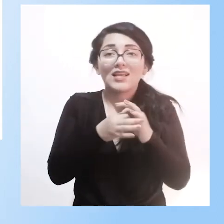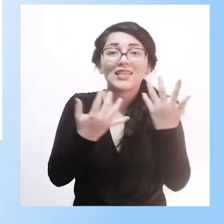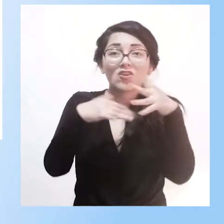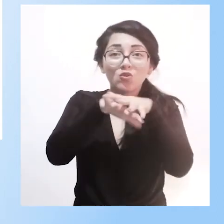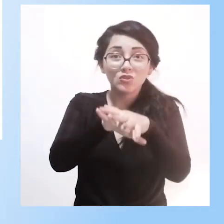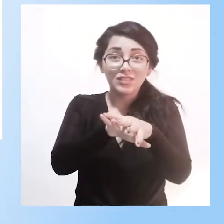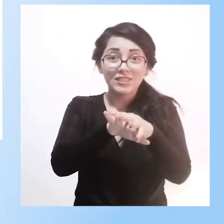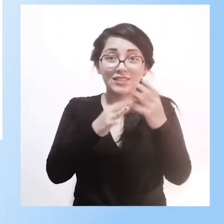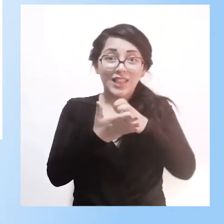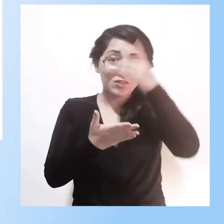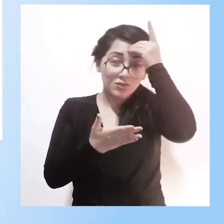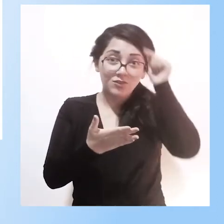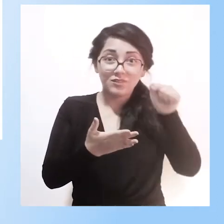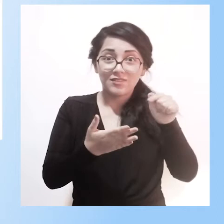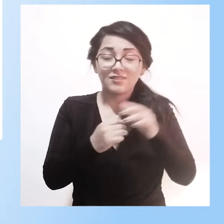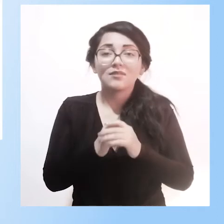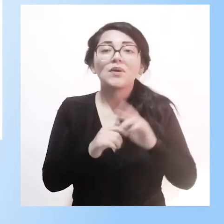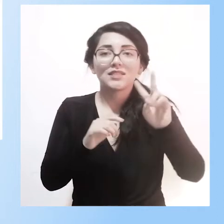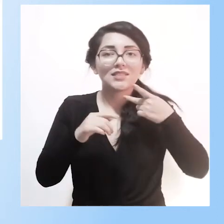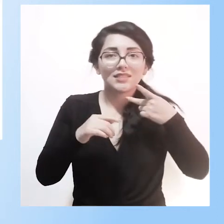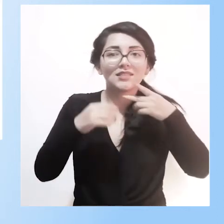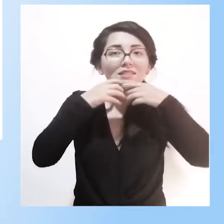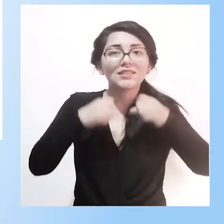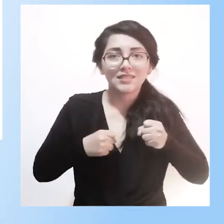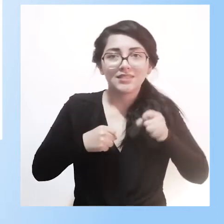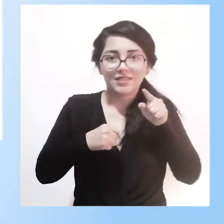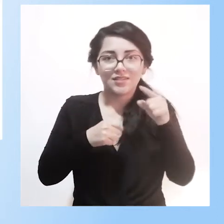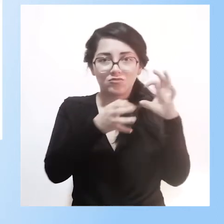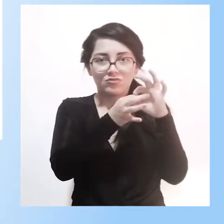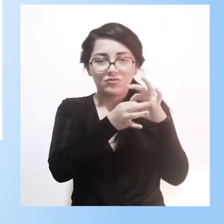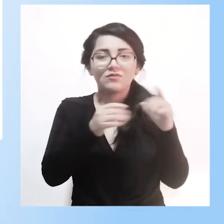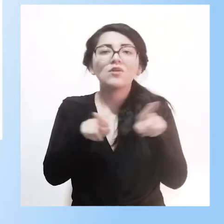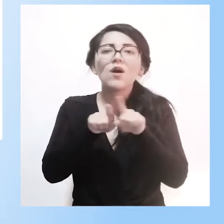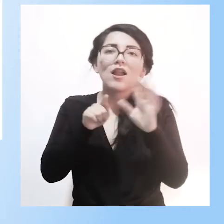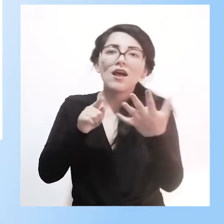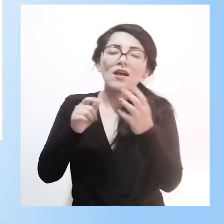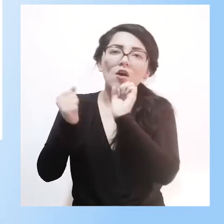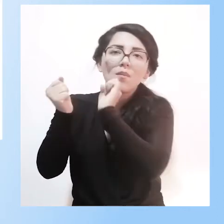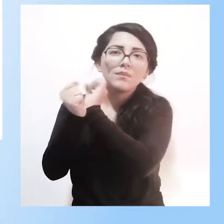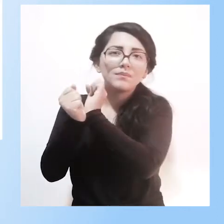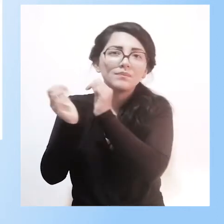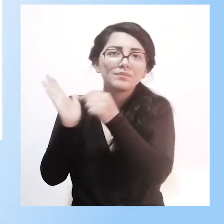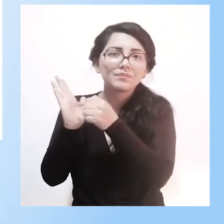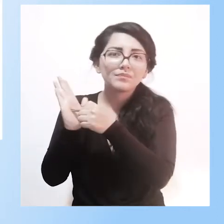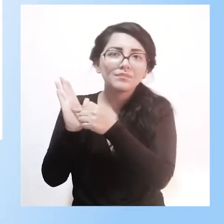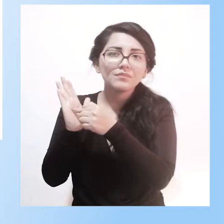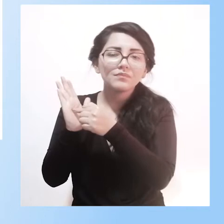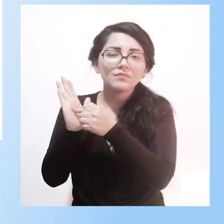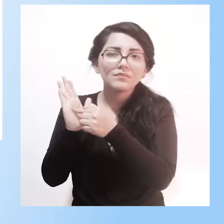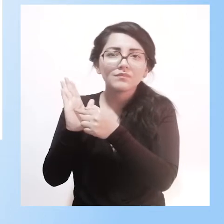Subsecretaría de Educación Especializada e Inclusiva. Tenemos un acuerdo también en el cual habla de